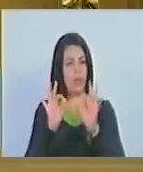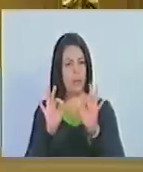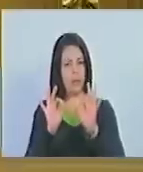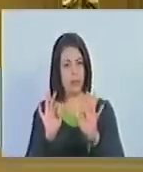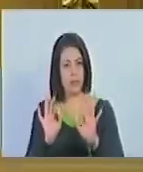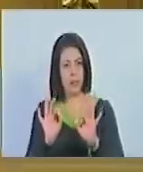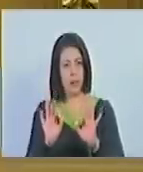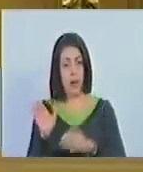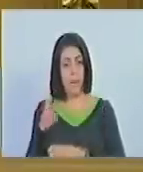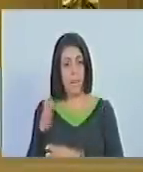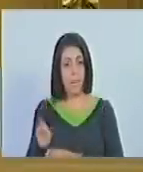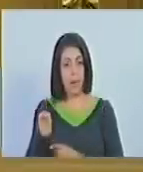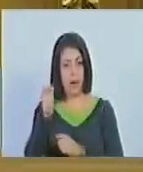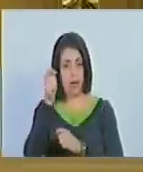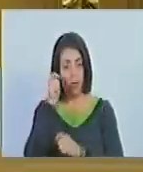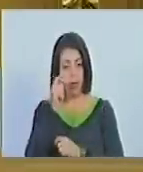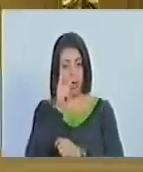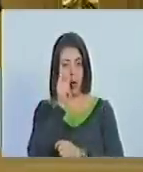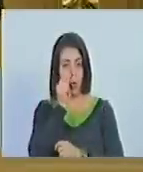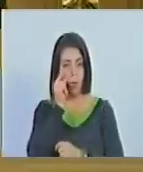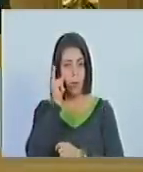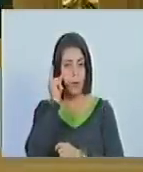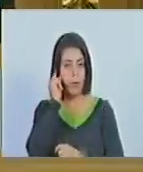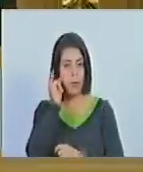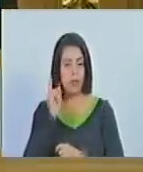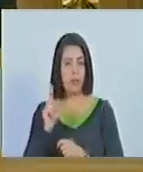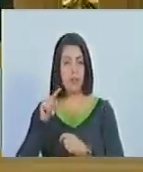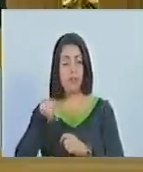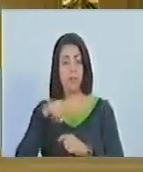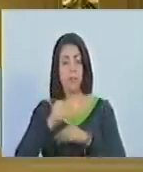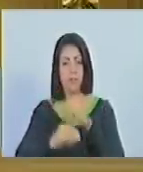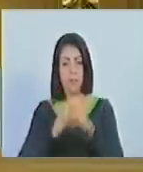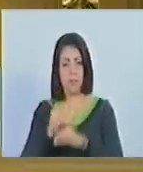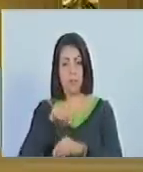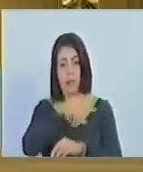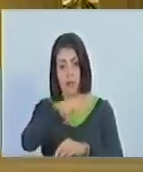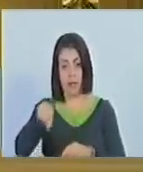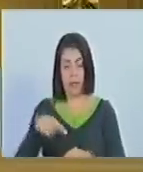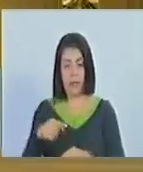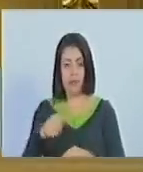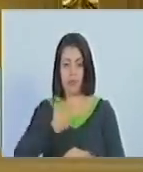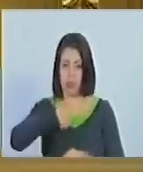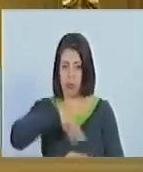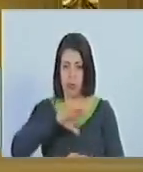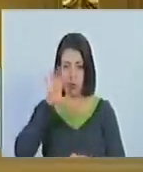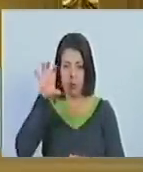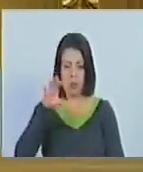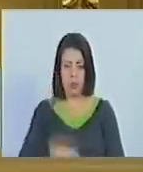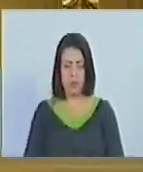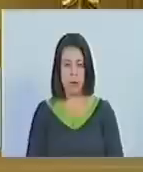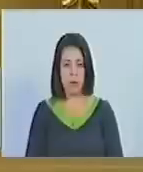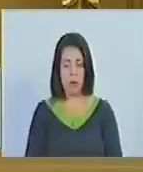a los pescadores pescadoras acuicultores y acuicultoras de nuestra patria